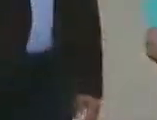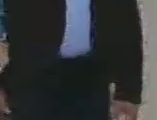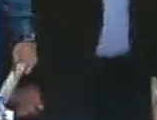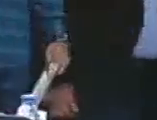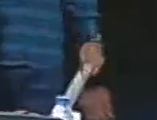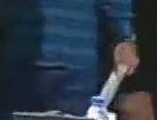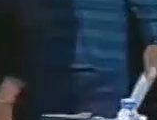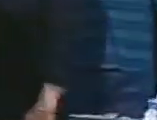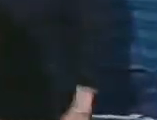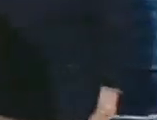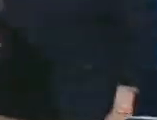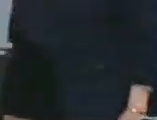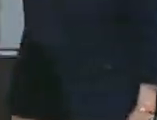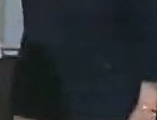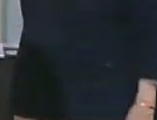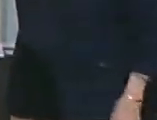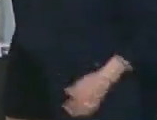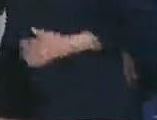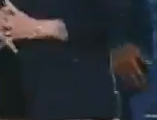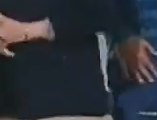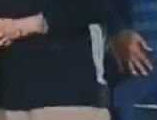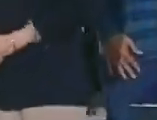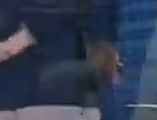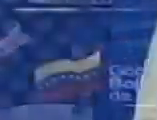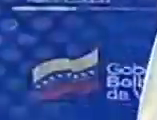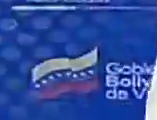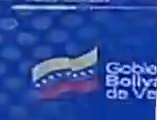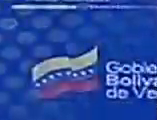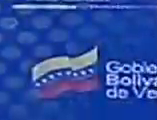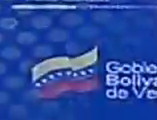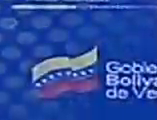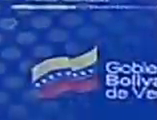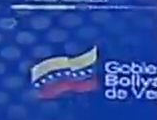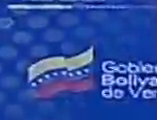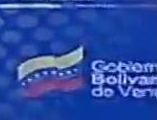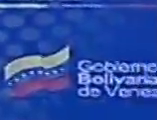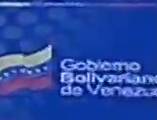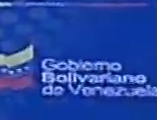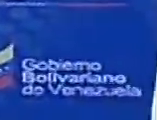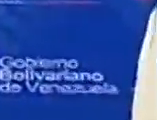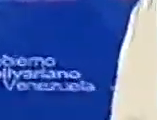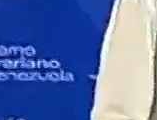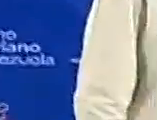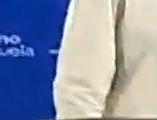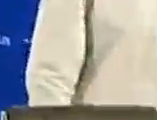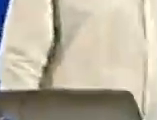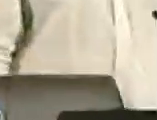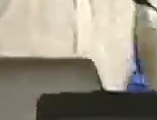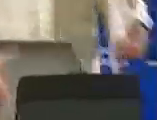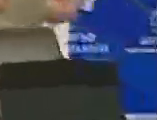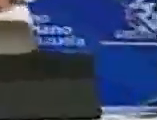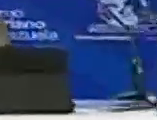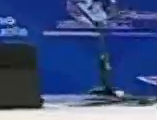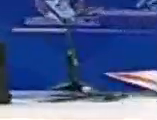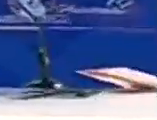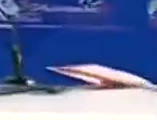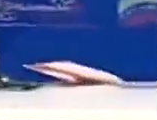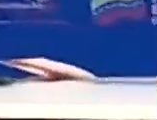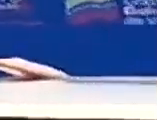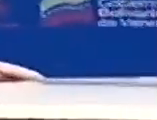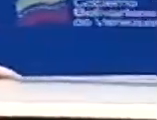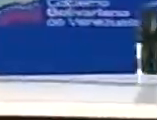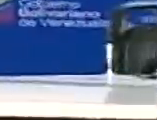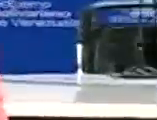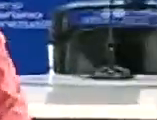Asamblea Nacional, doctora Cilia Flores de Maduro llega para conmemorar la semana aniversaria de la misión Sucre,